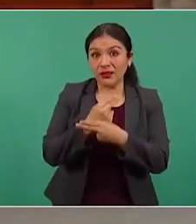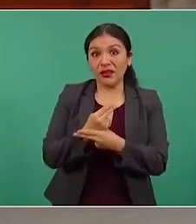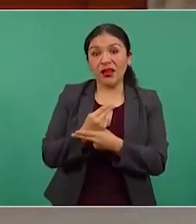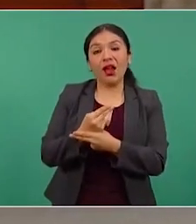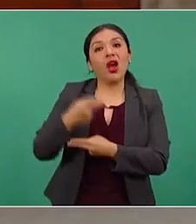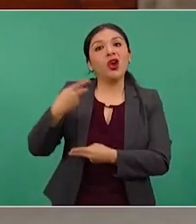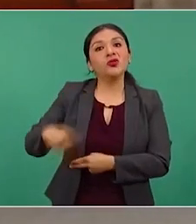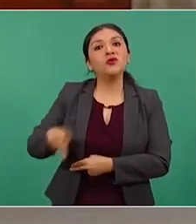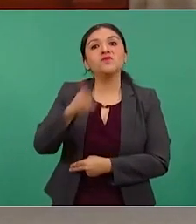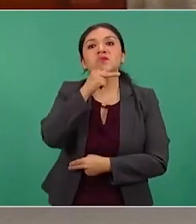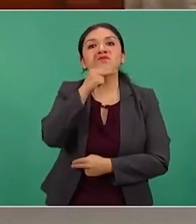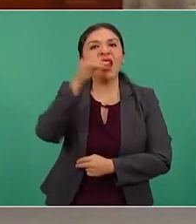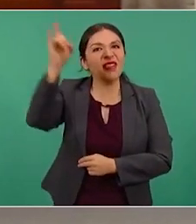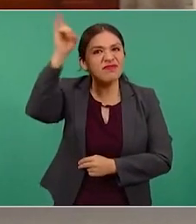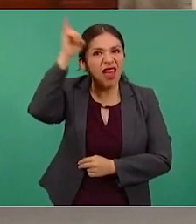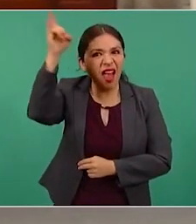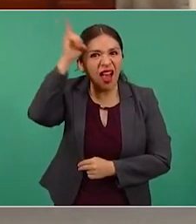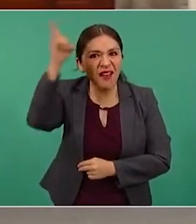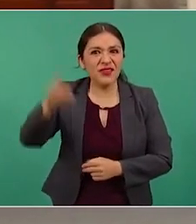satanás,